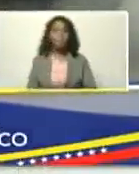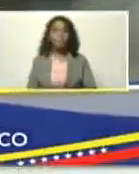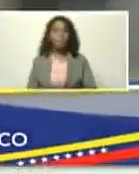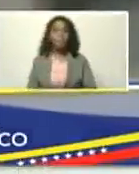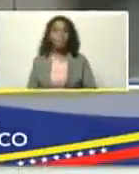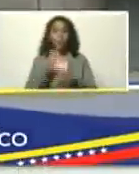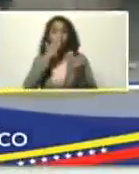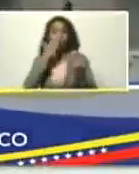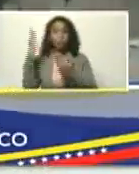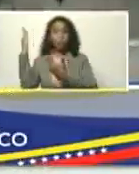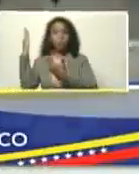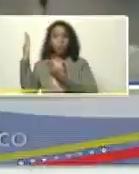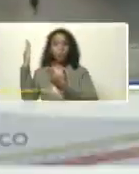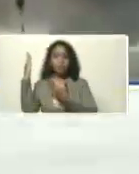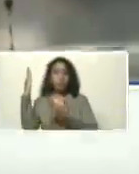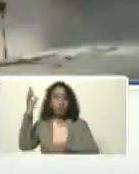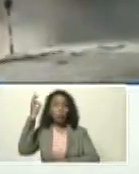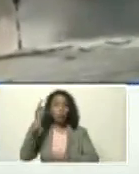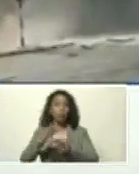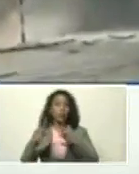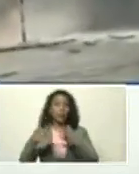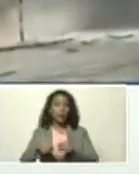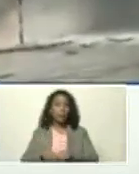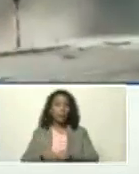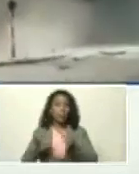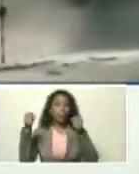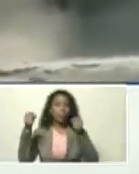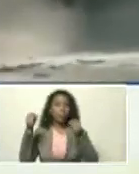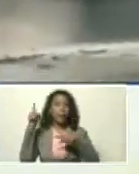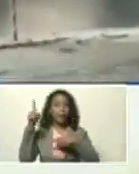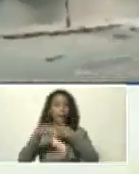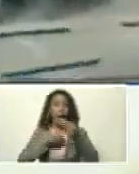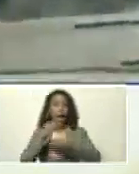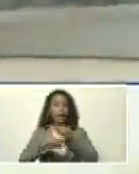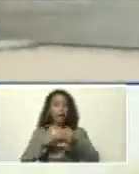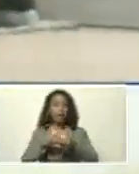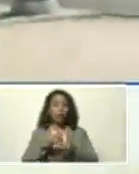el accidente, que generó, una explosión,